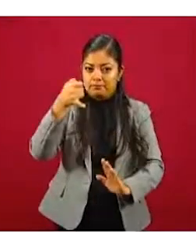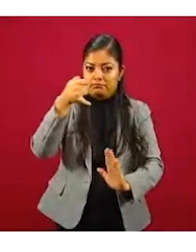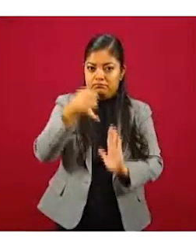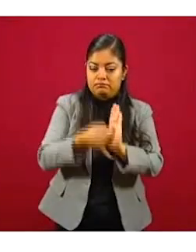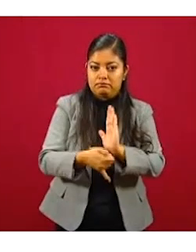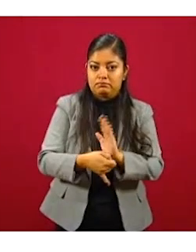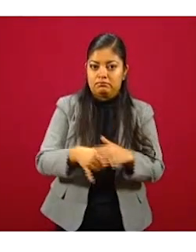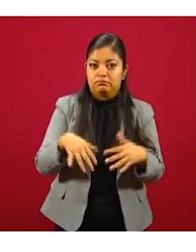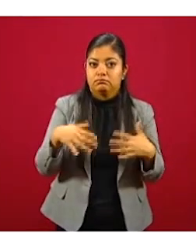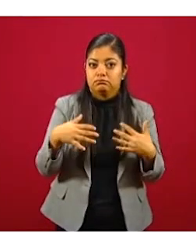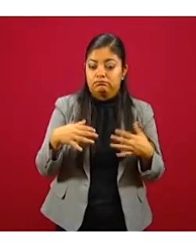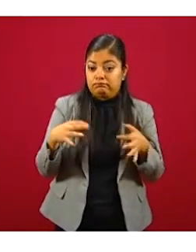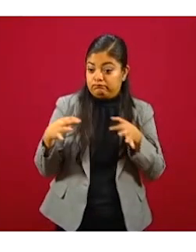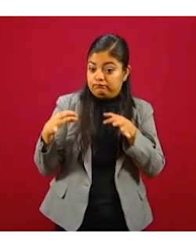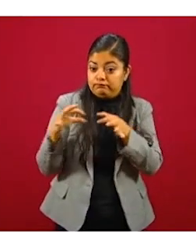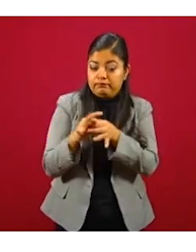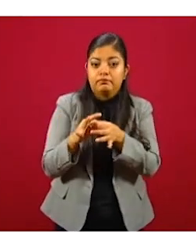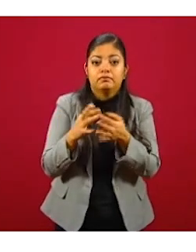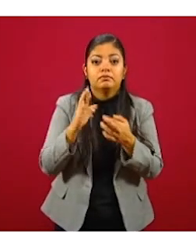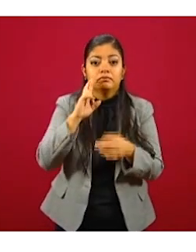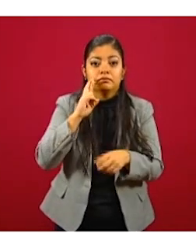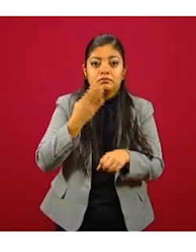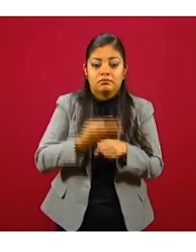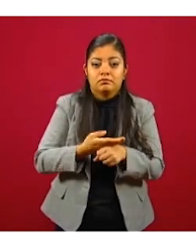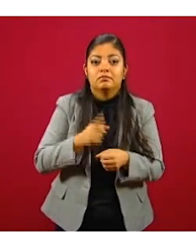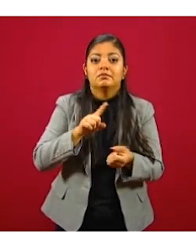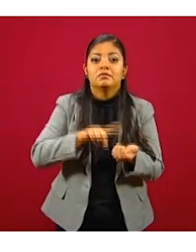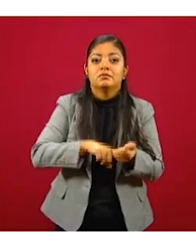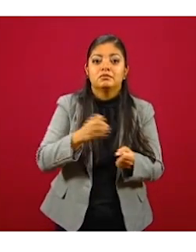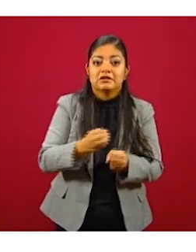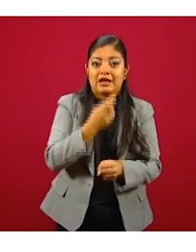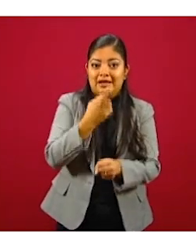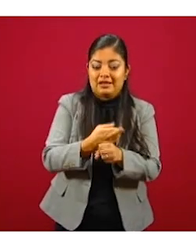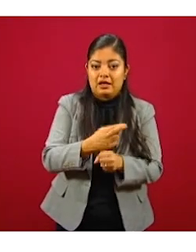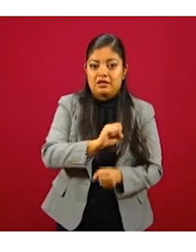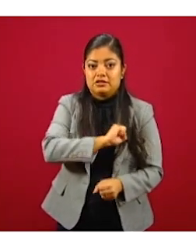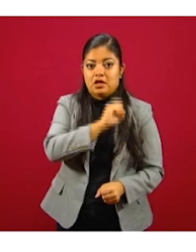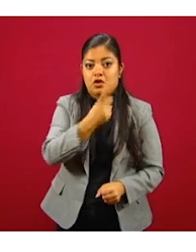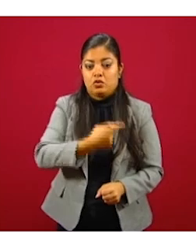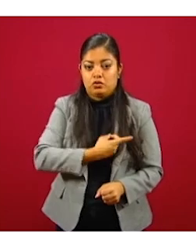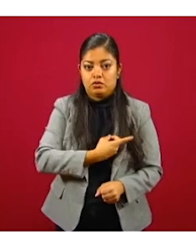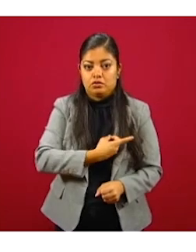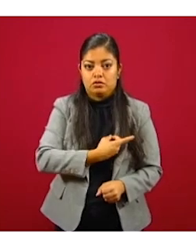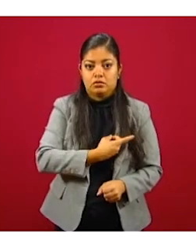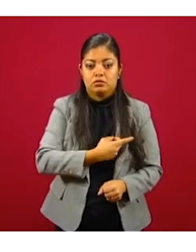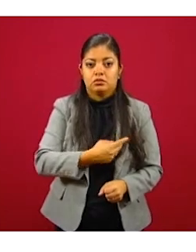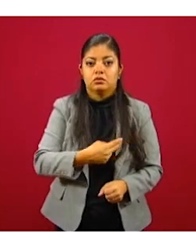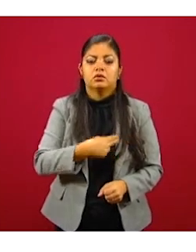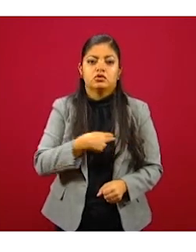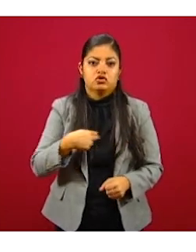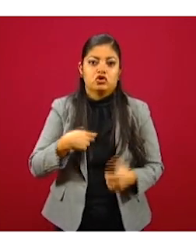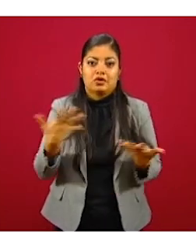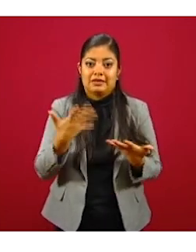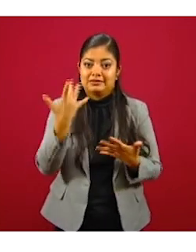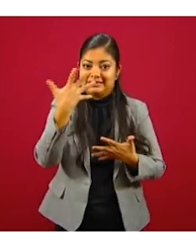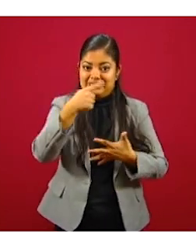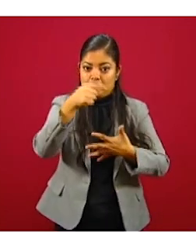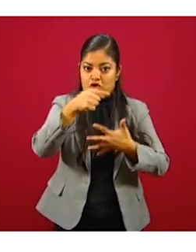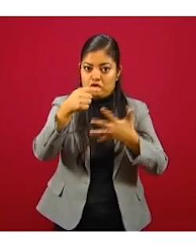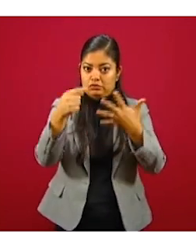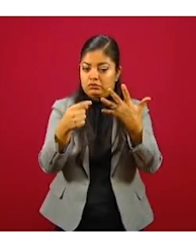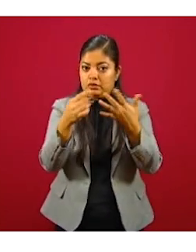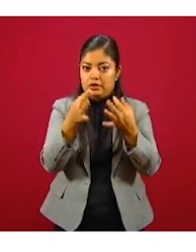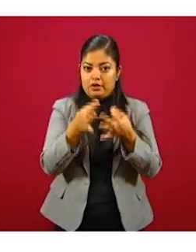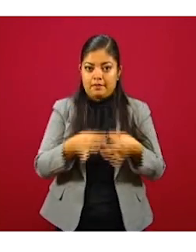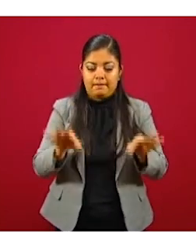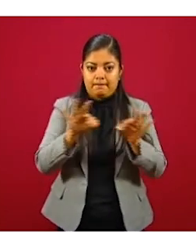gran coordinación y armonía con la Secretaría de Salud, ejecutamos cinco acciones de la mayor importancia.